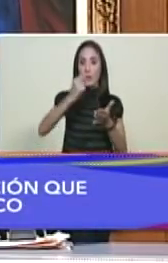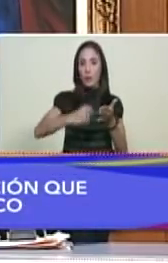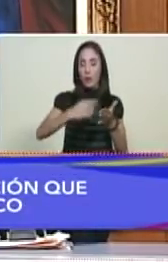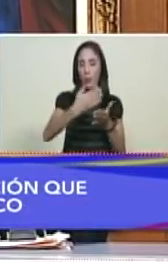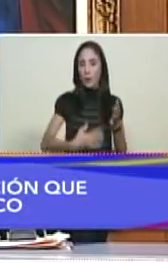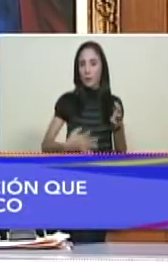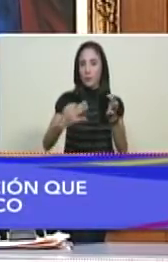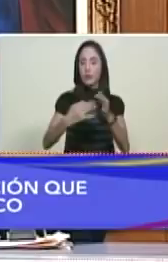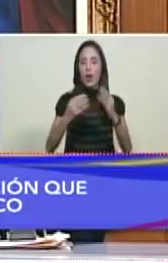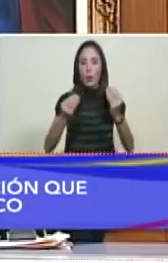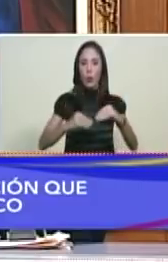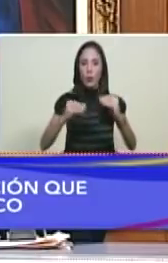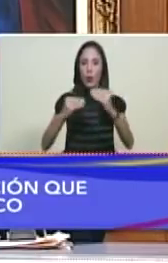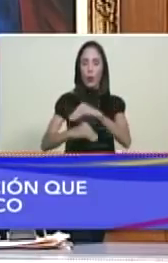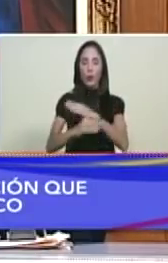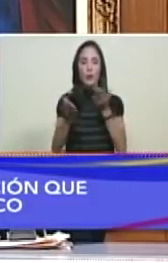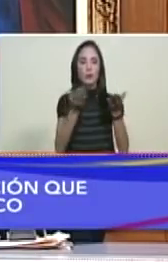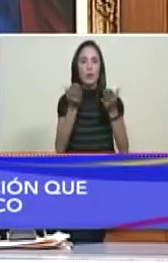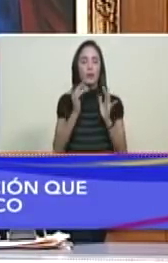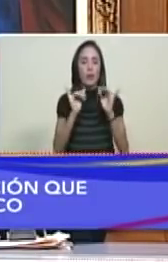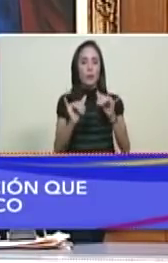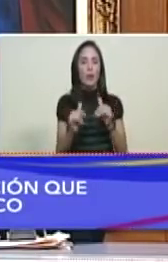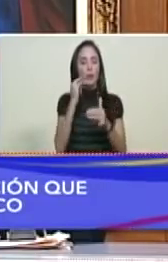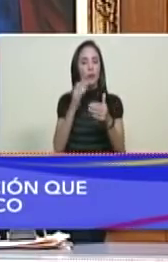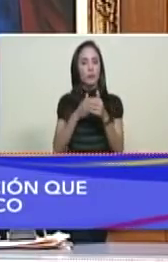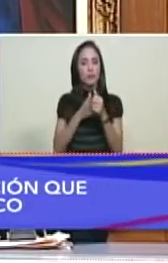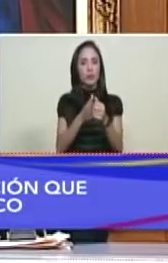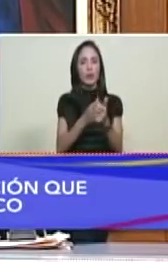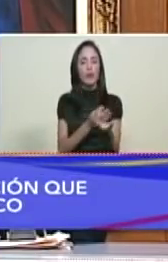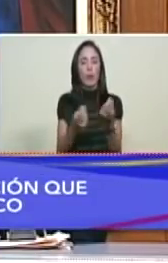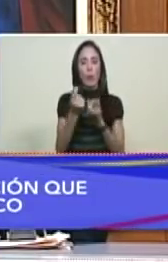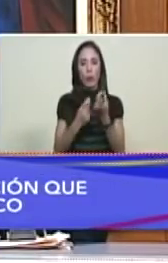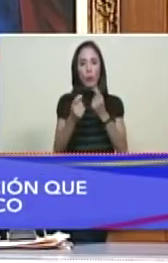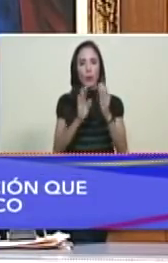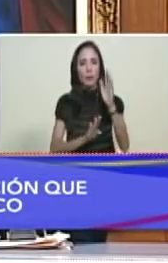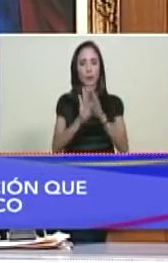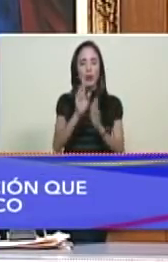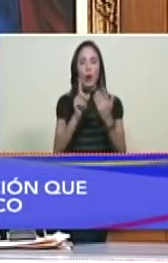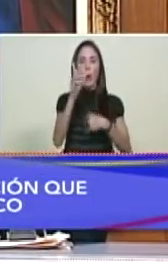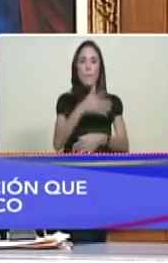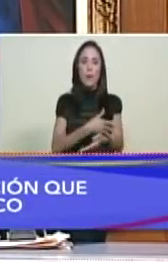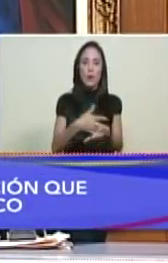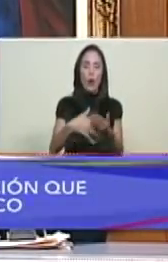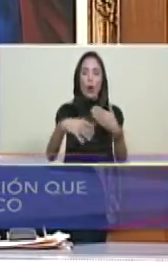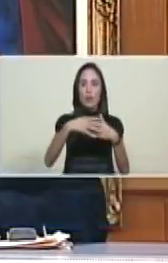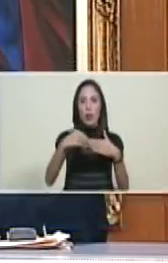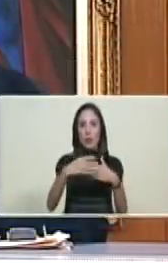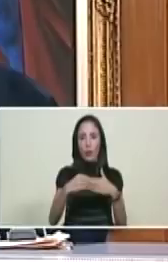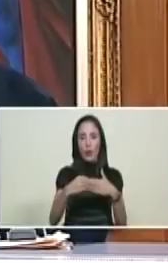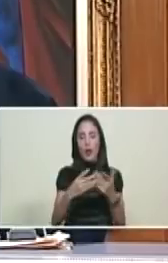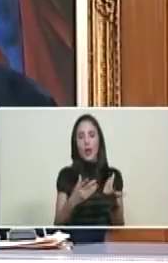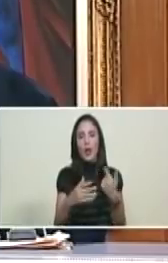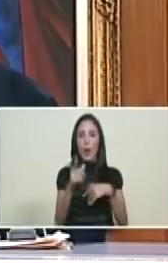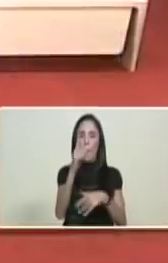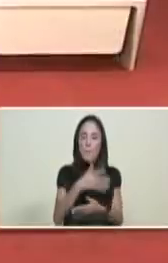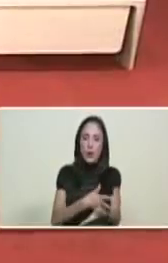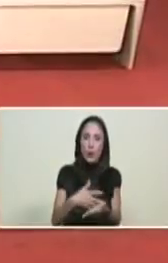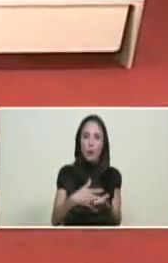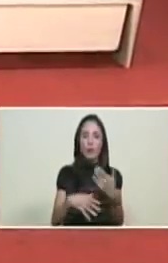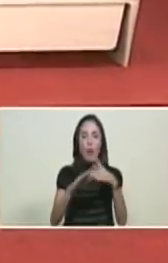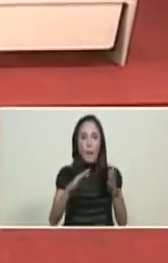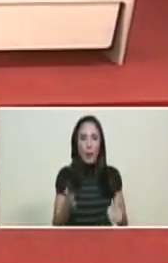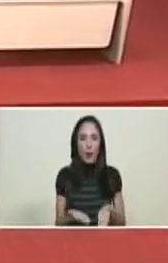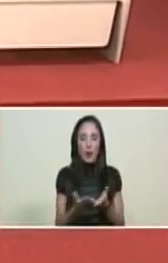especiales de servicios conjuntos, vamos a lograr recuperar un millón de barriles petroleros con inversión